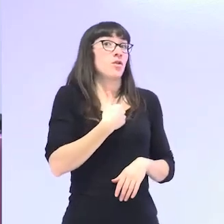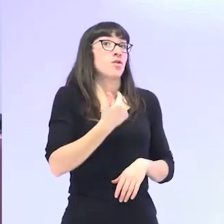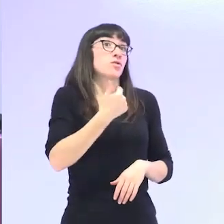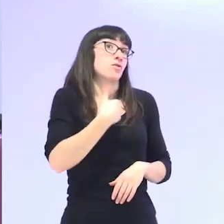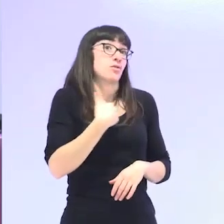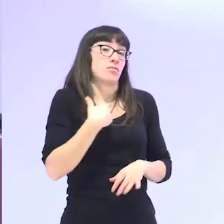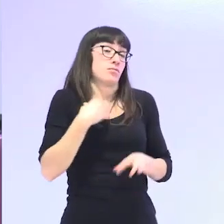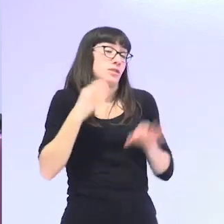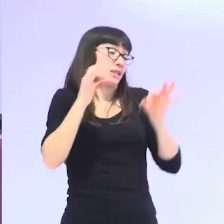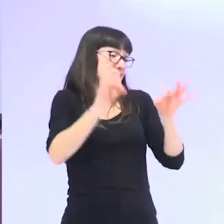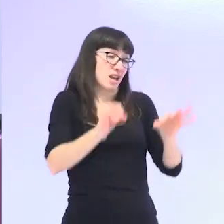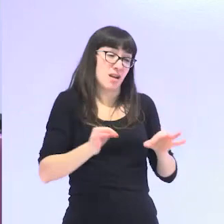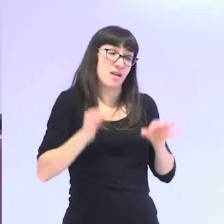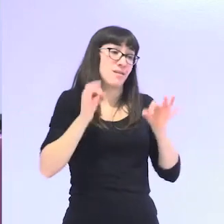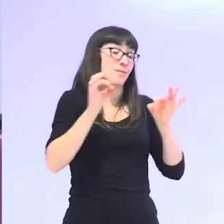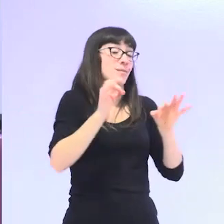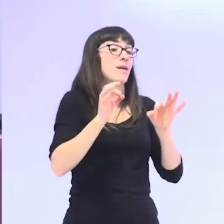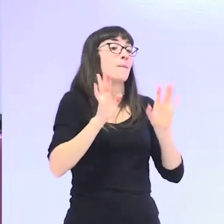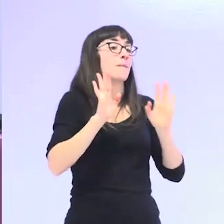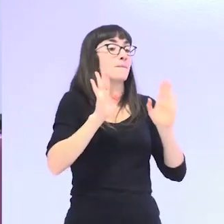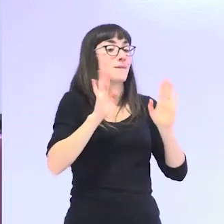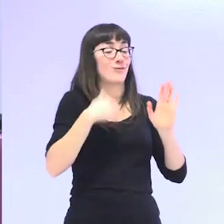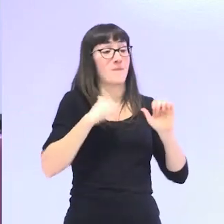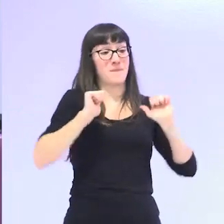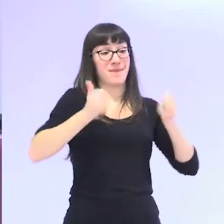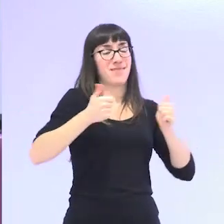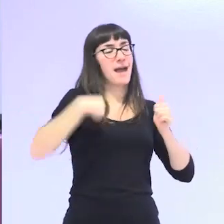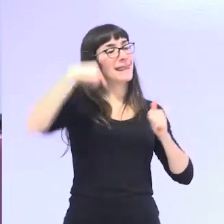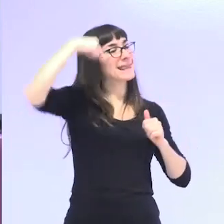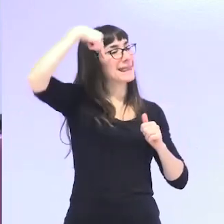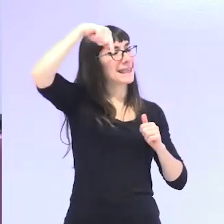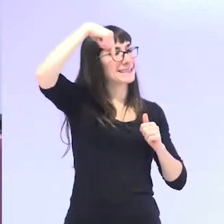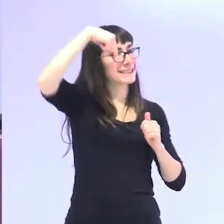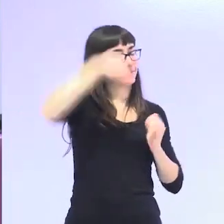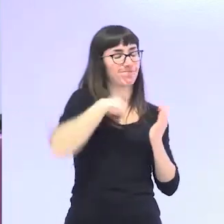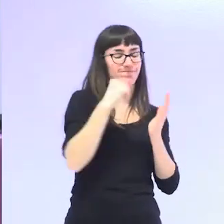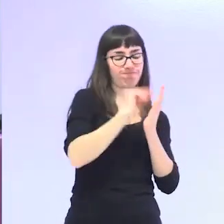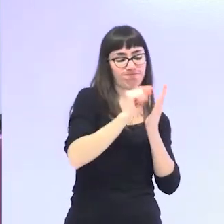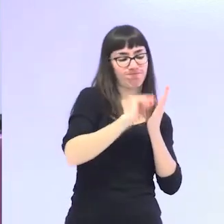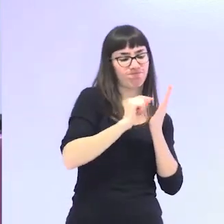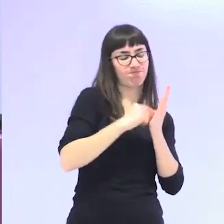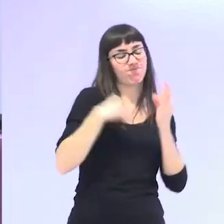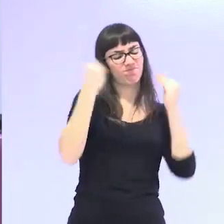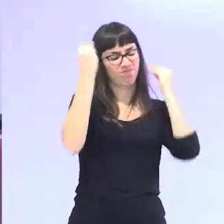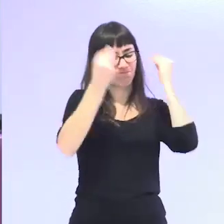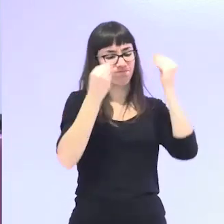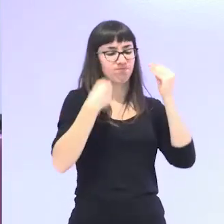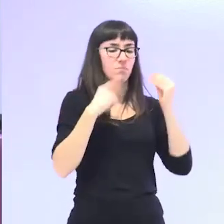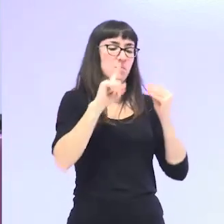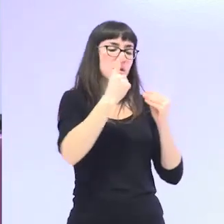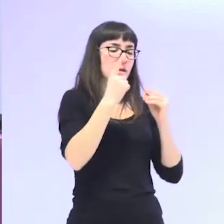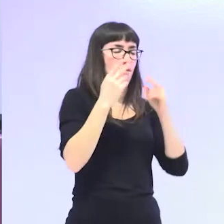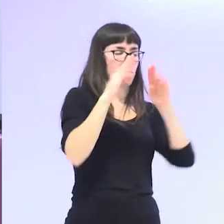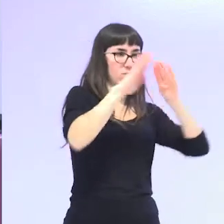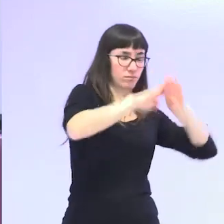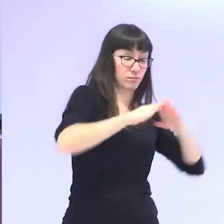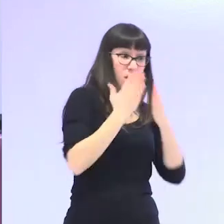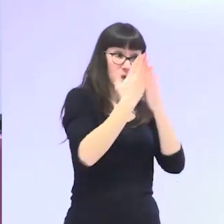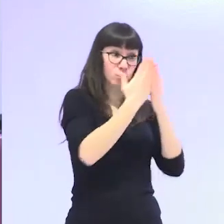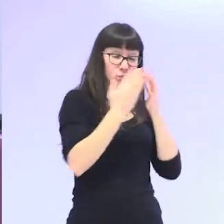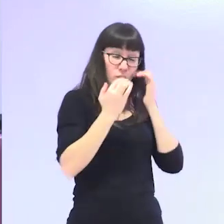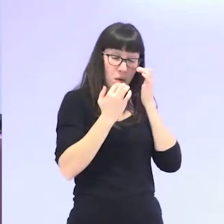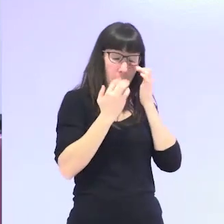haciendo siempre, pero fundamentalmente cuando decido hacer mi tesis doctoral lo que decido es hacer un estudio etnográfico para precisamente